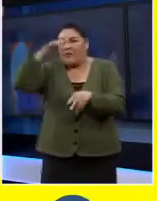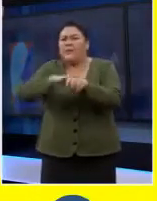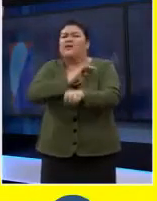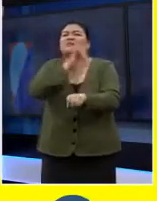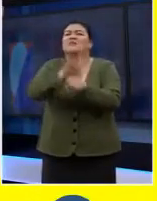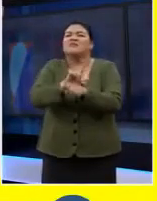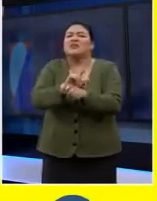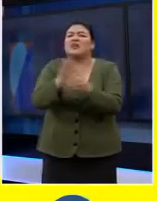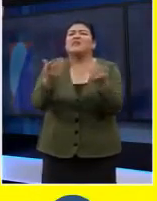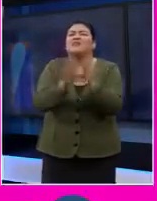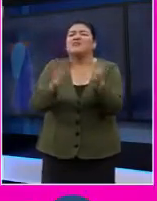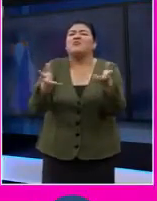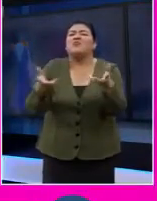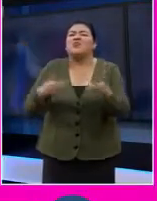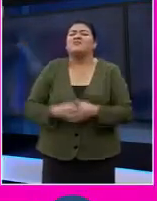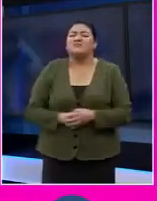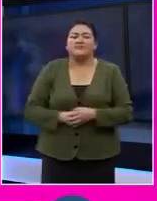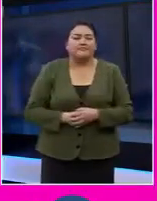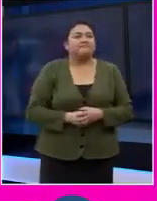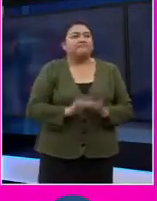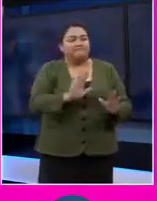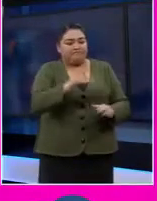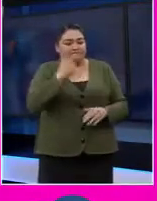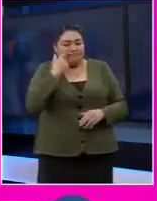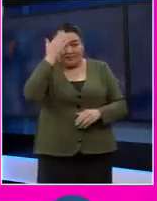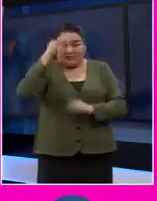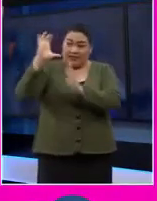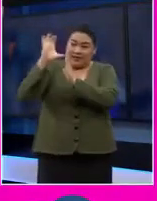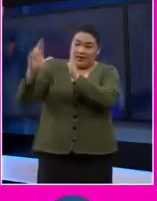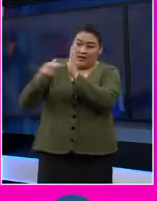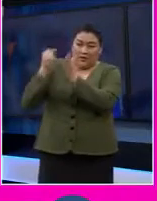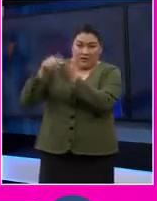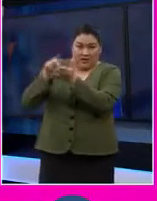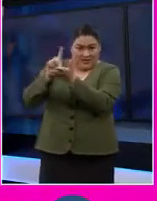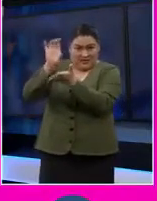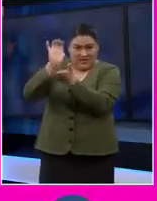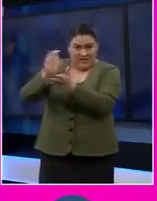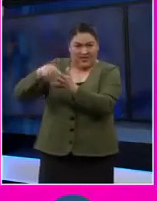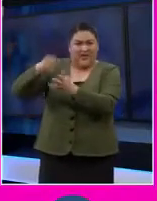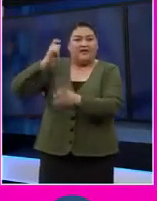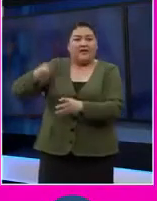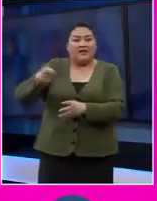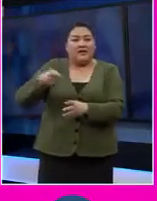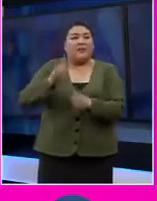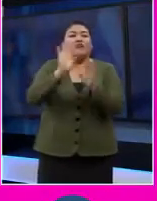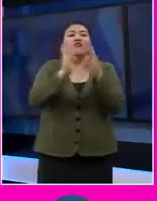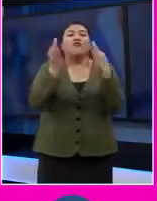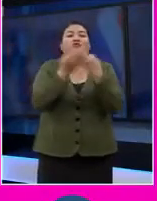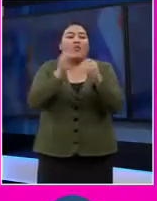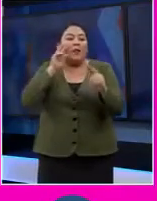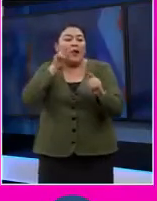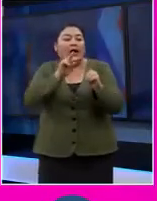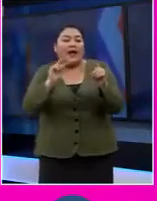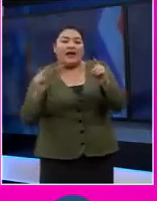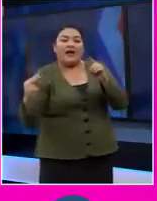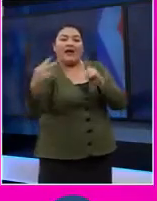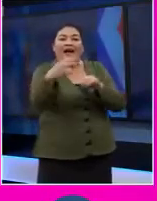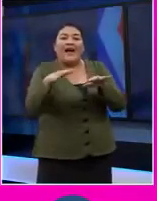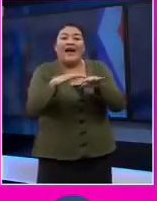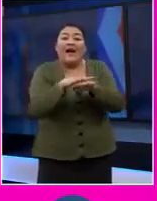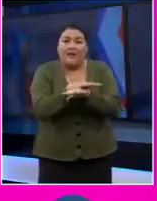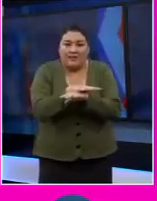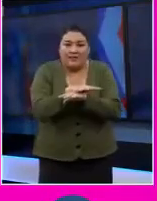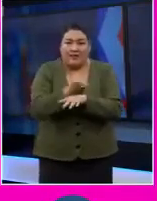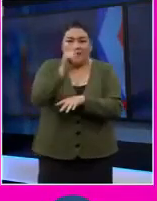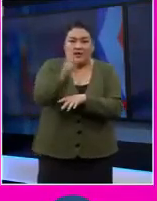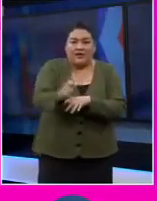sentido? Mira, yo creo que el enorme reto que tiene la convención es que, como te digo, realmente es un cambio de posicionamiento y de paradigma. Entonces, con lo